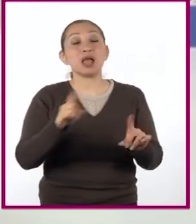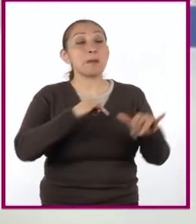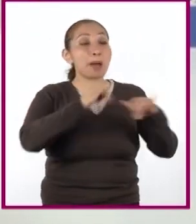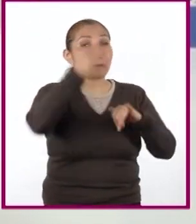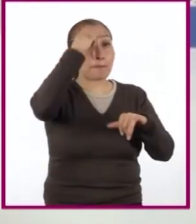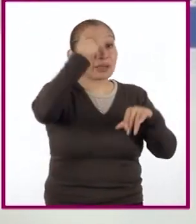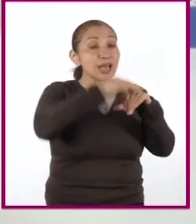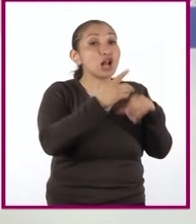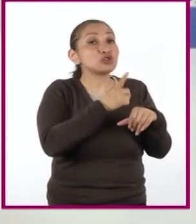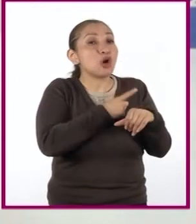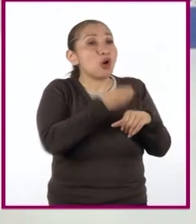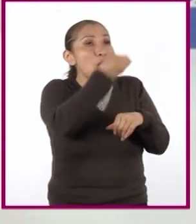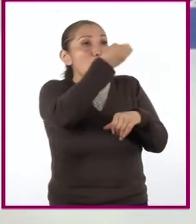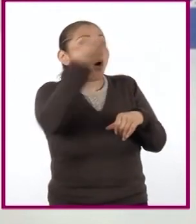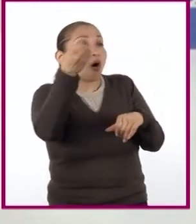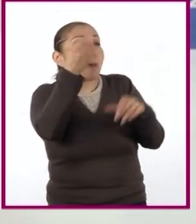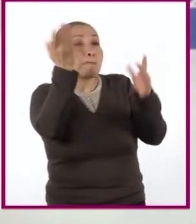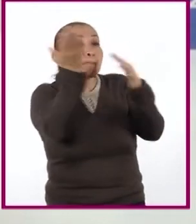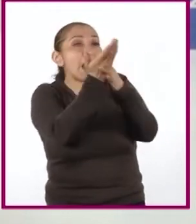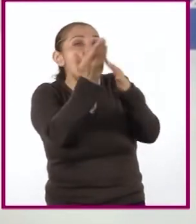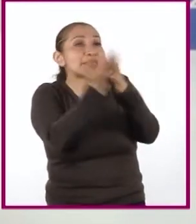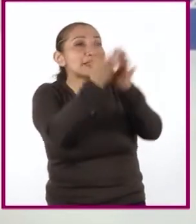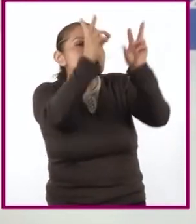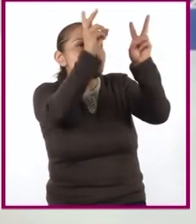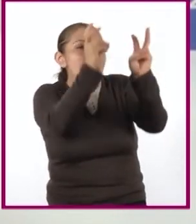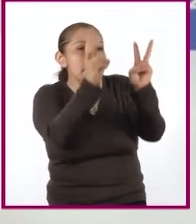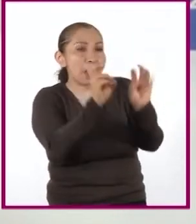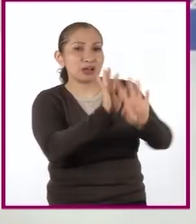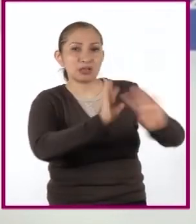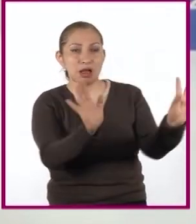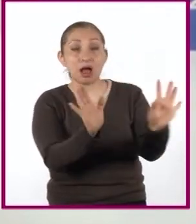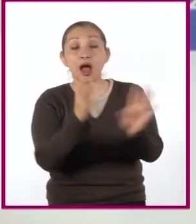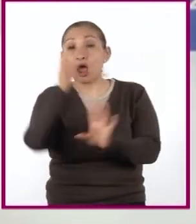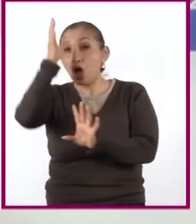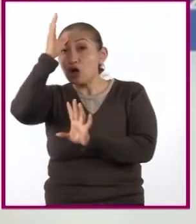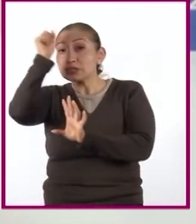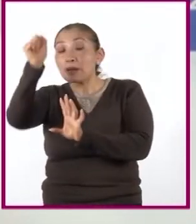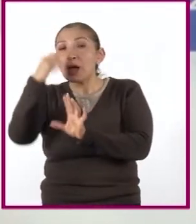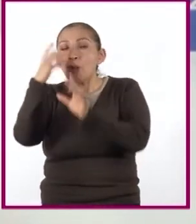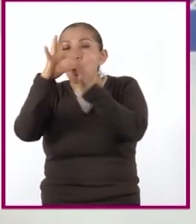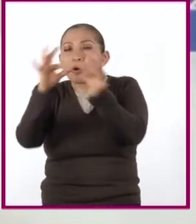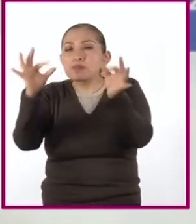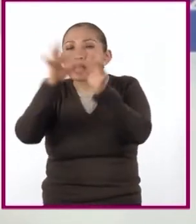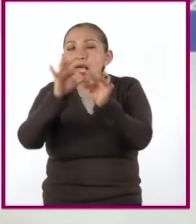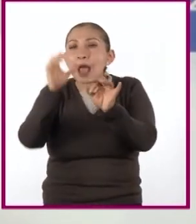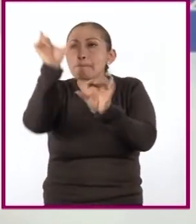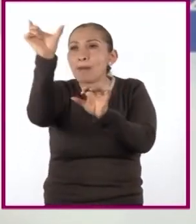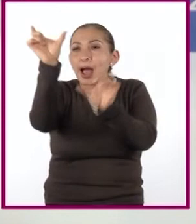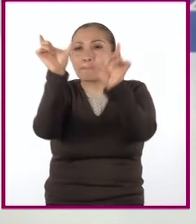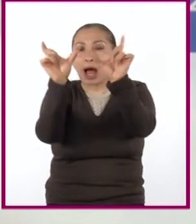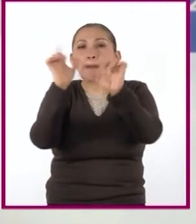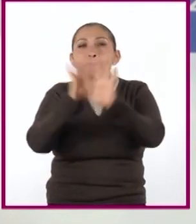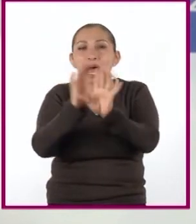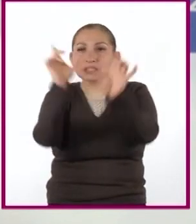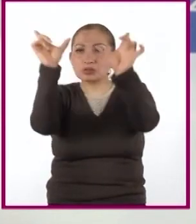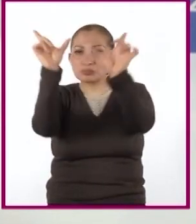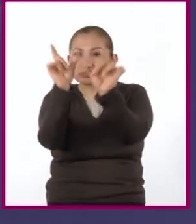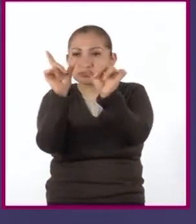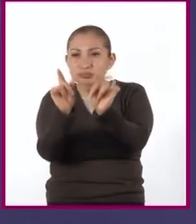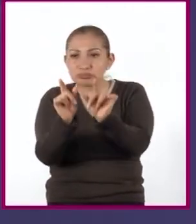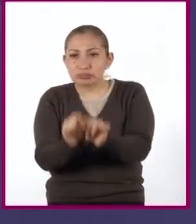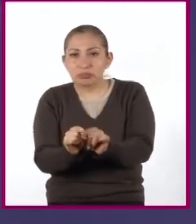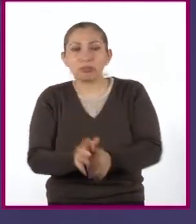mental solo enuncia las partes de un tema, mientras que el conceptual las desarrolla en partes más pequeñas.